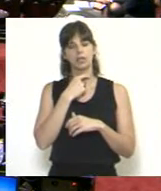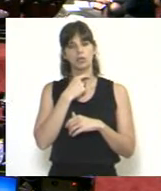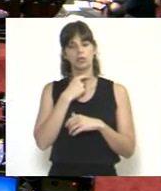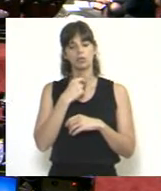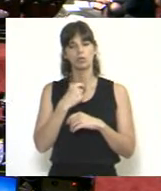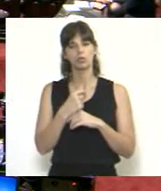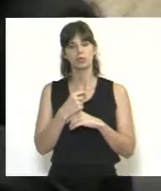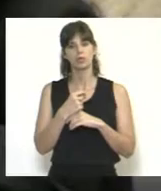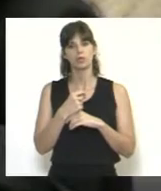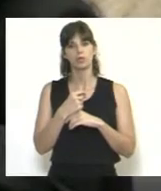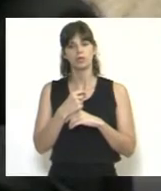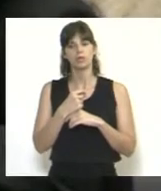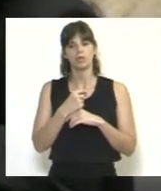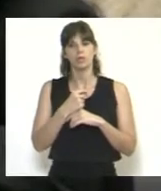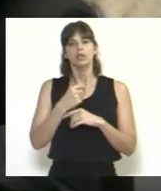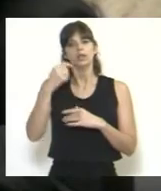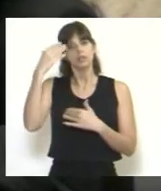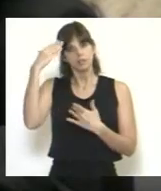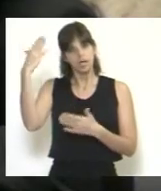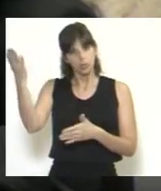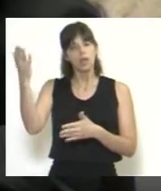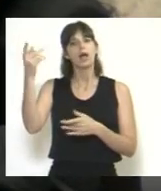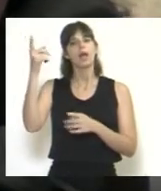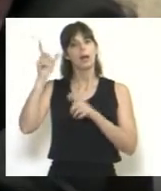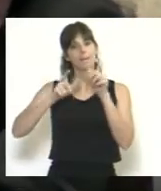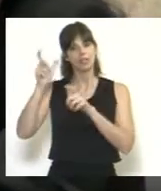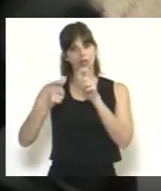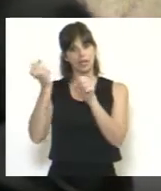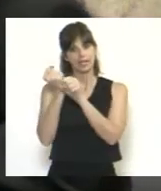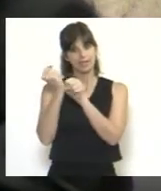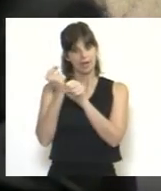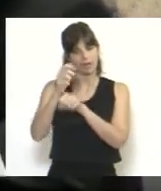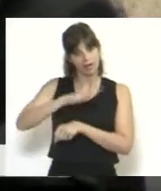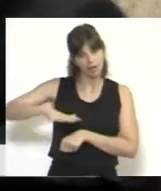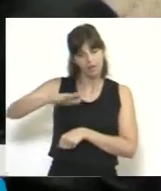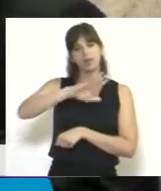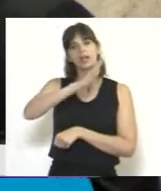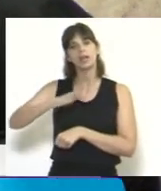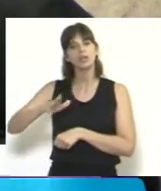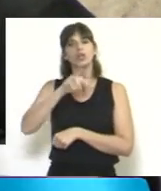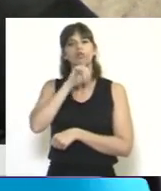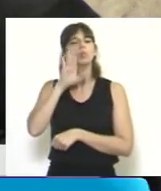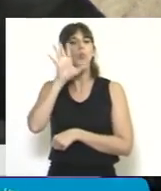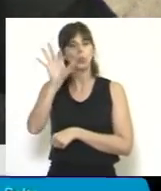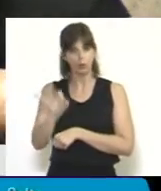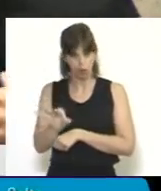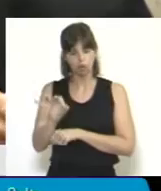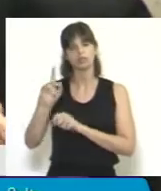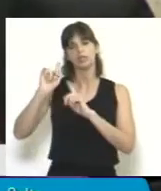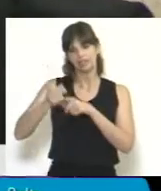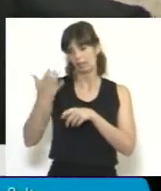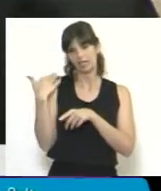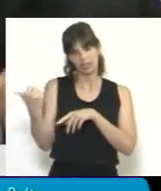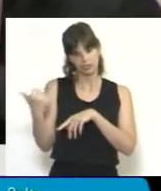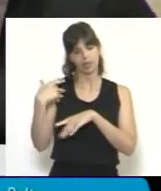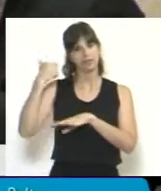los trabajadores de Río Turbio, que ya han estado presentes también ayer en la